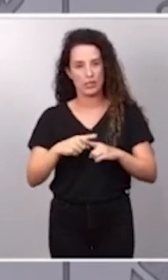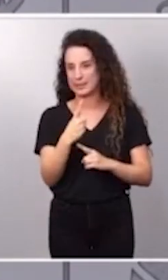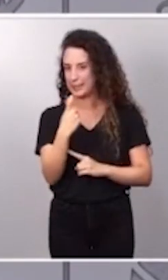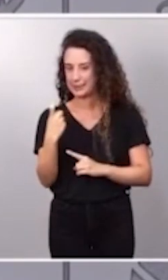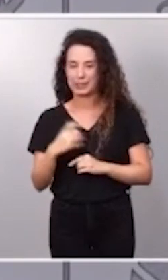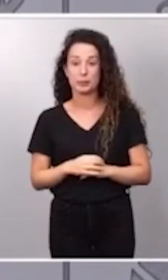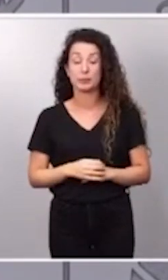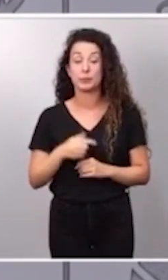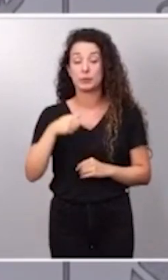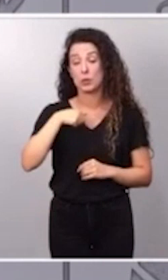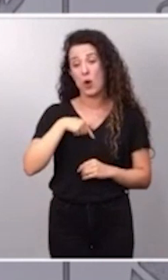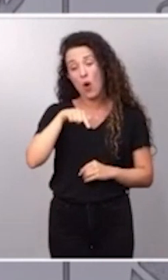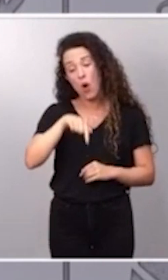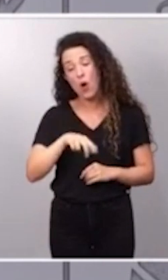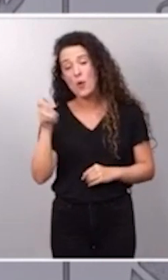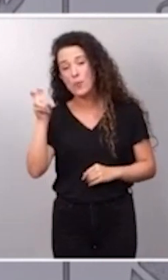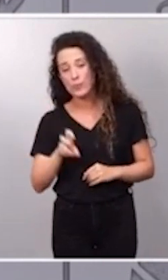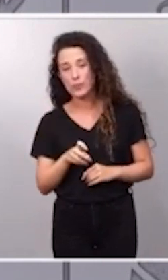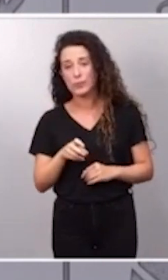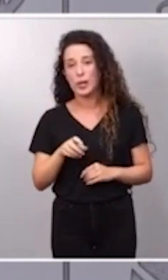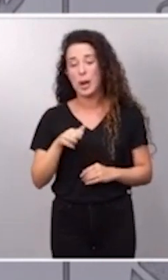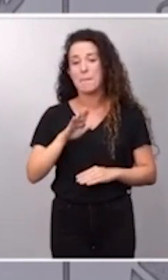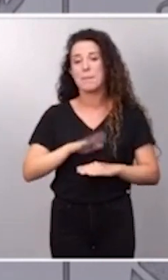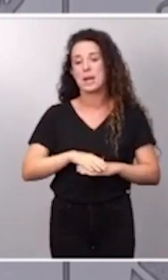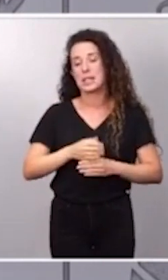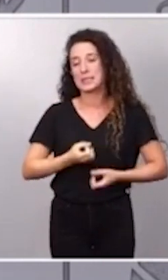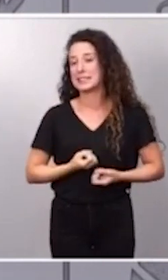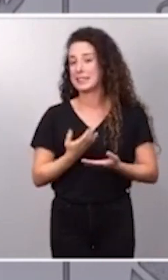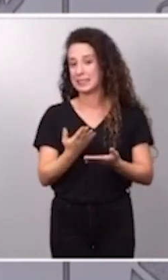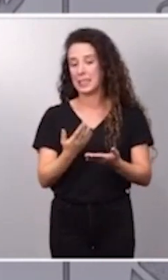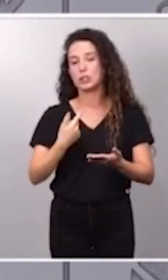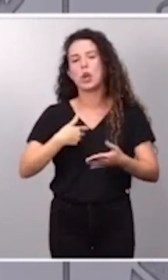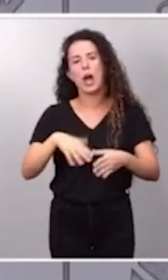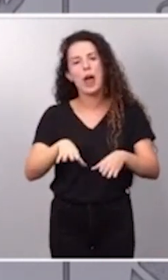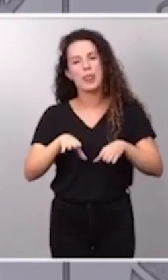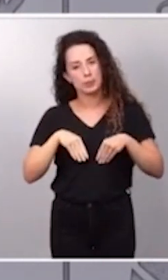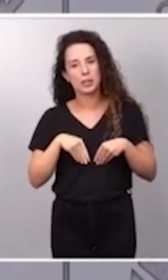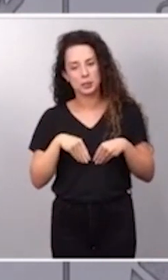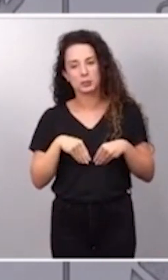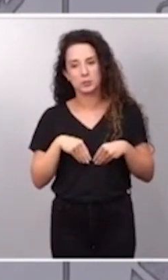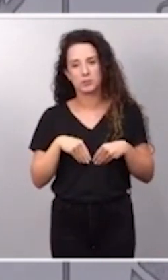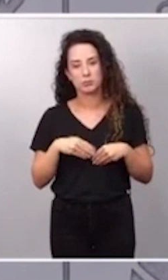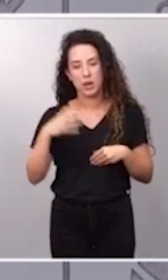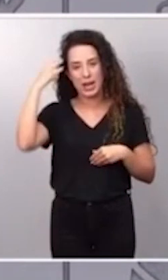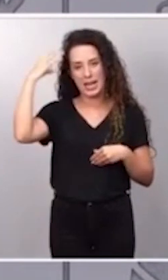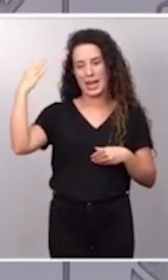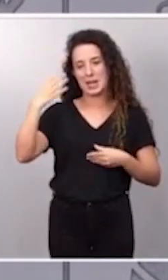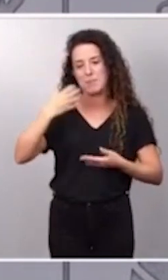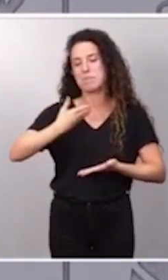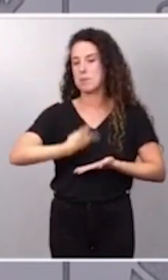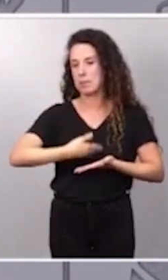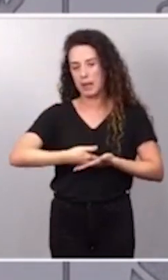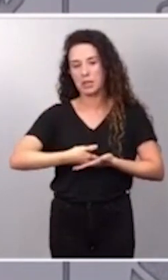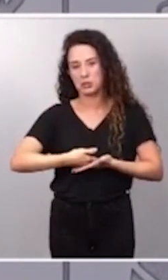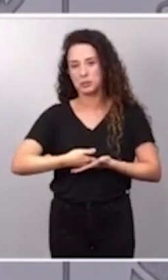Comparezco, como saben, ante ustedes para trasladarles que ha aceptado el encargo del Jefe del Estado, de Su